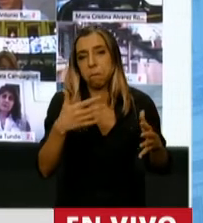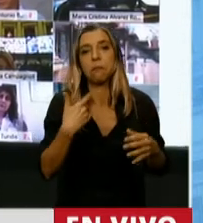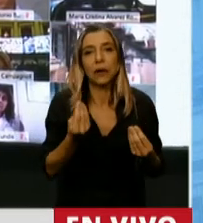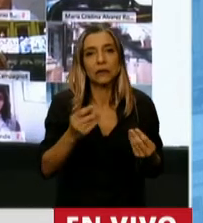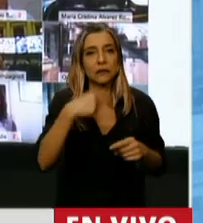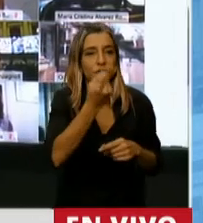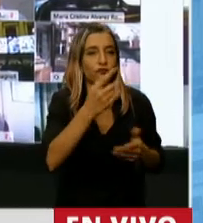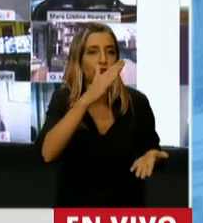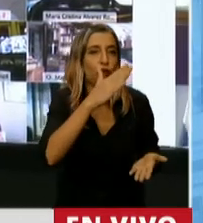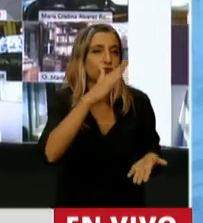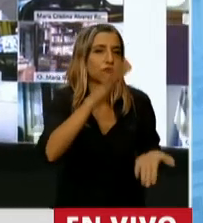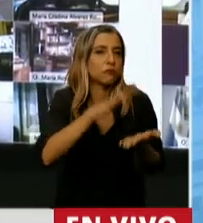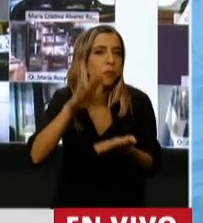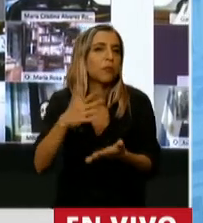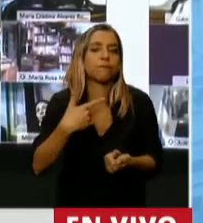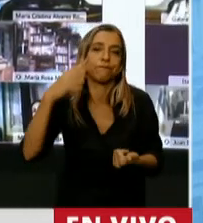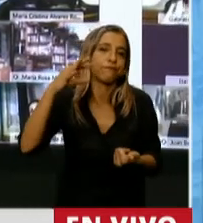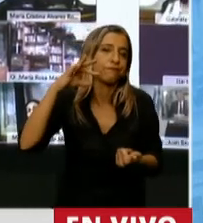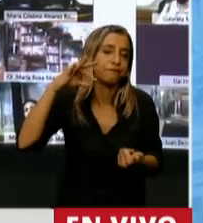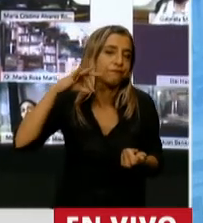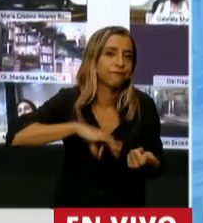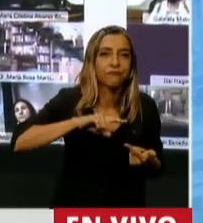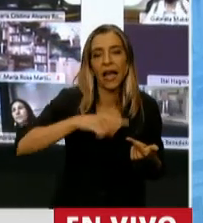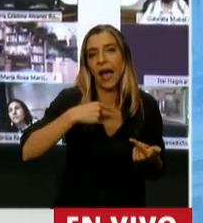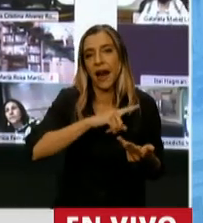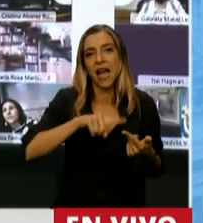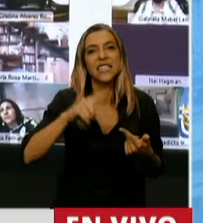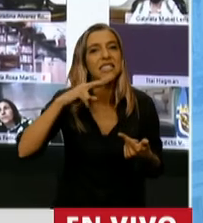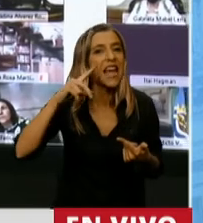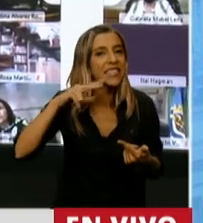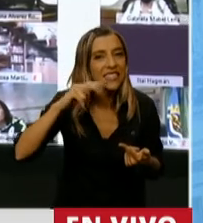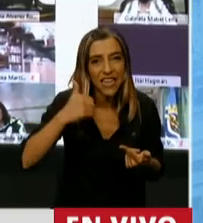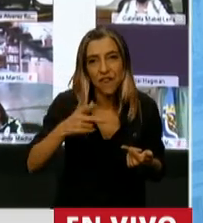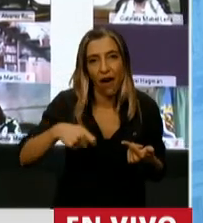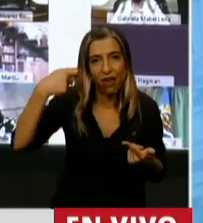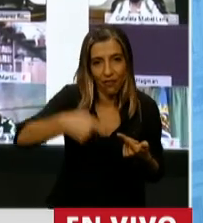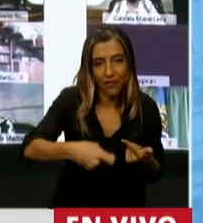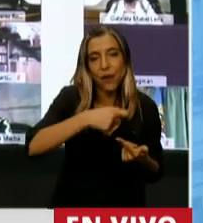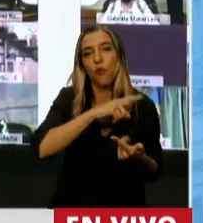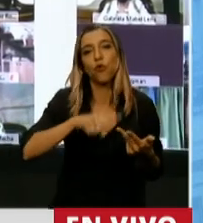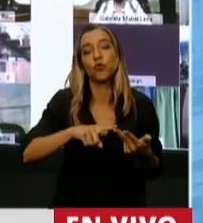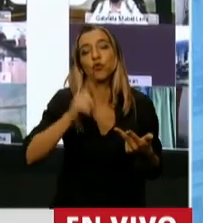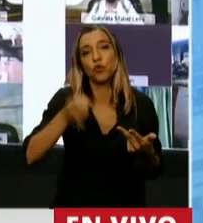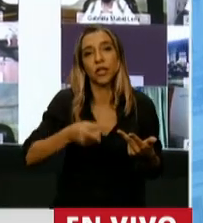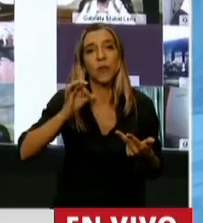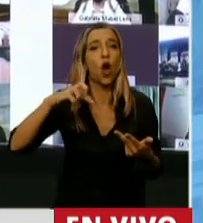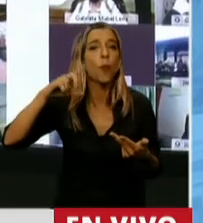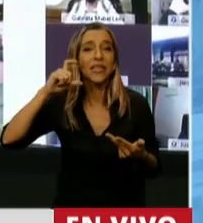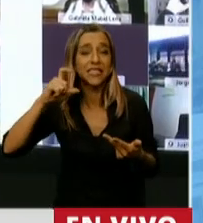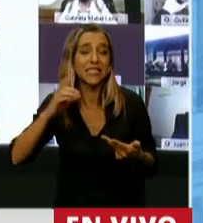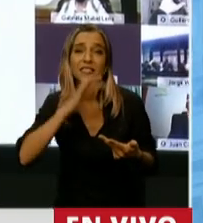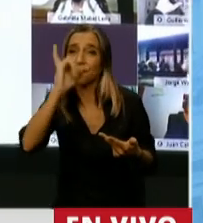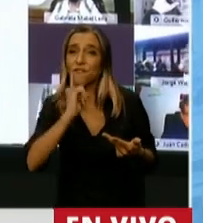disminución en ganancias, en IVA neto de reintegros y básicamente la OPC informa una